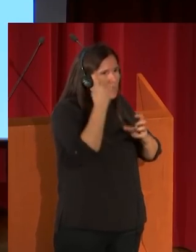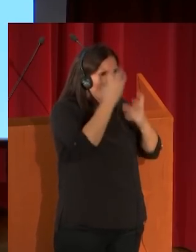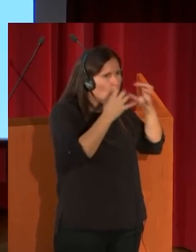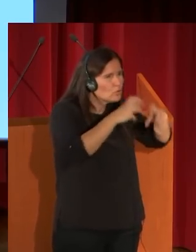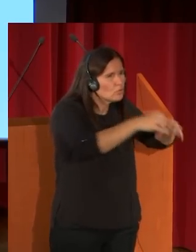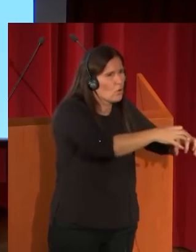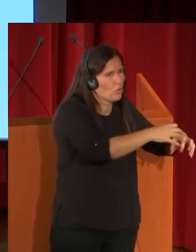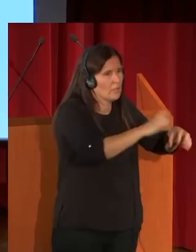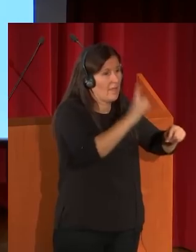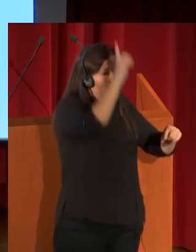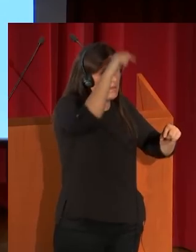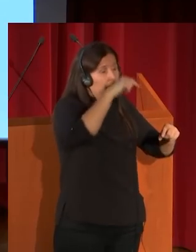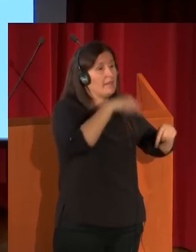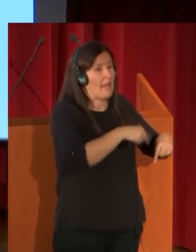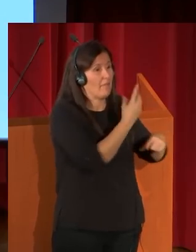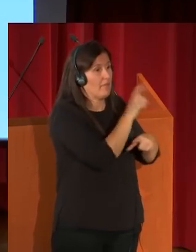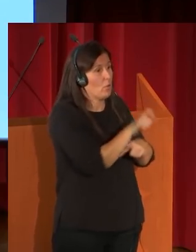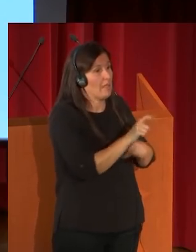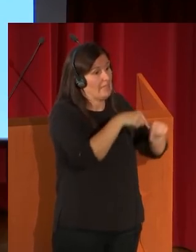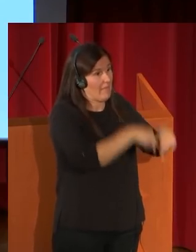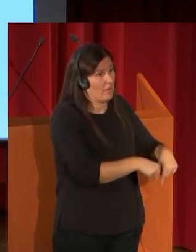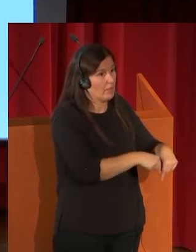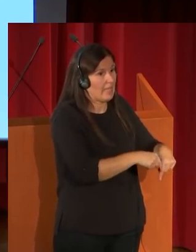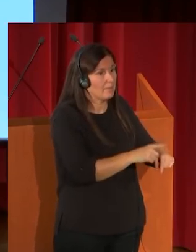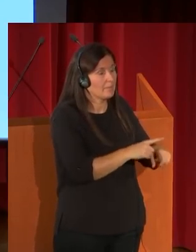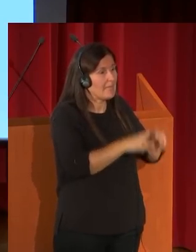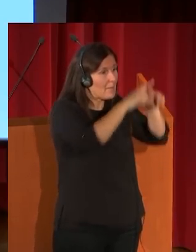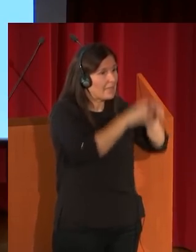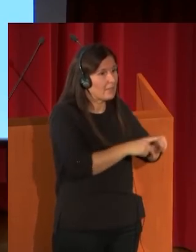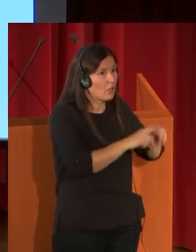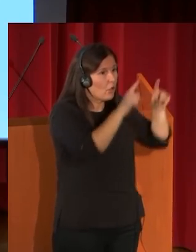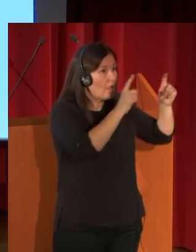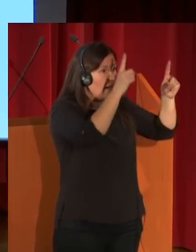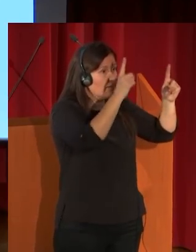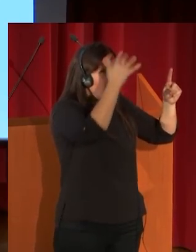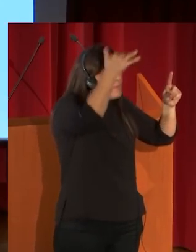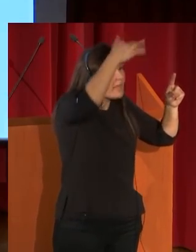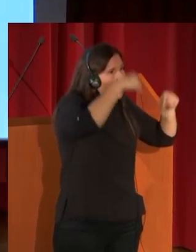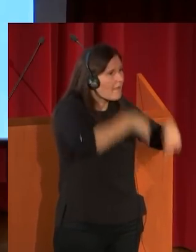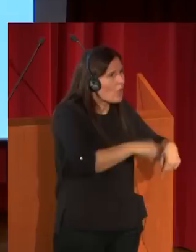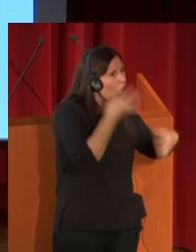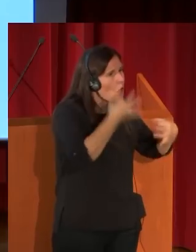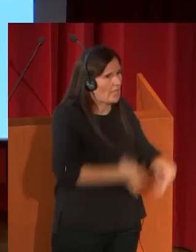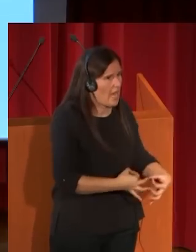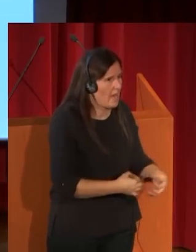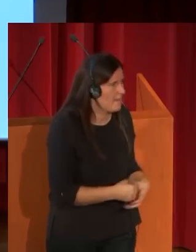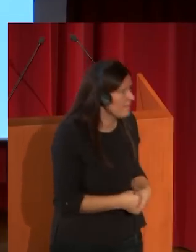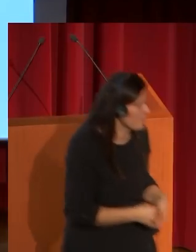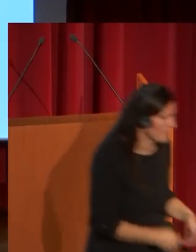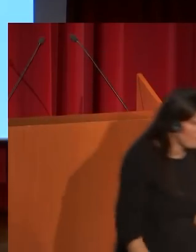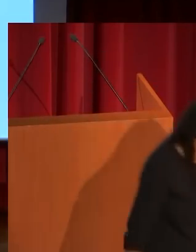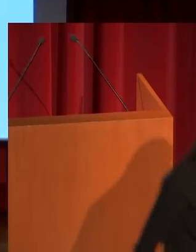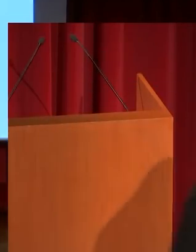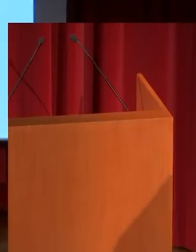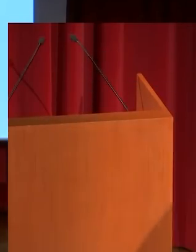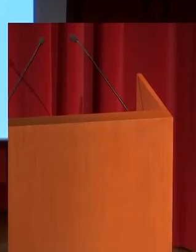figura en la parte inferior, esa repartición del espacio en lo imaginado y en lo real. También en estos